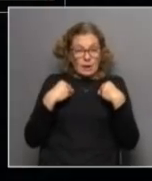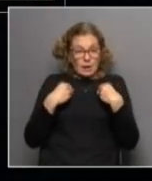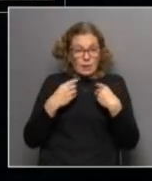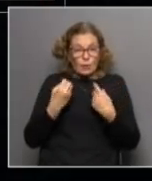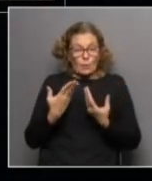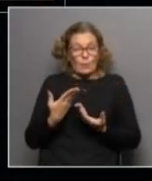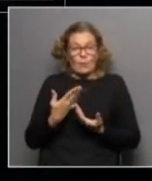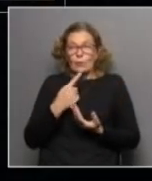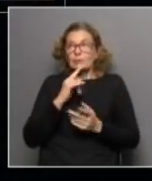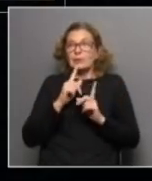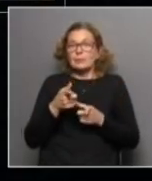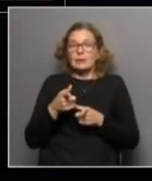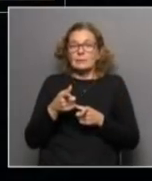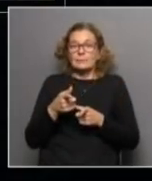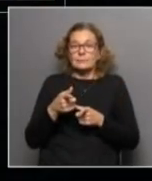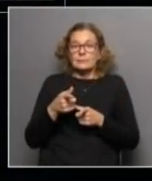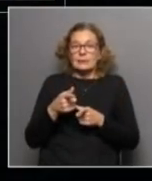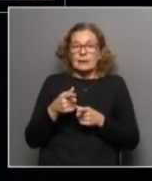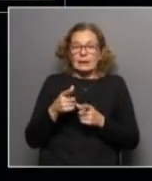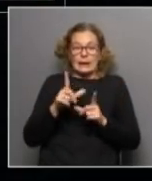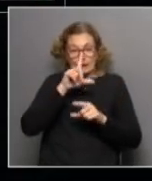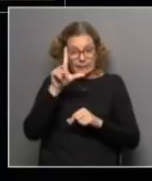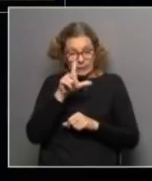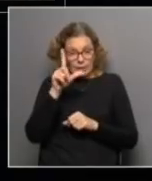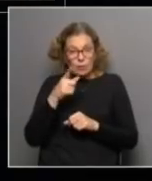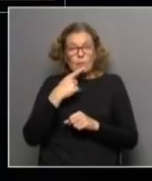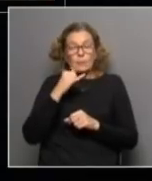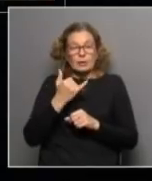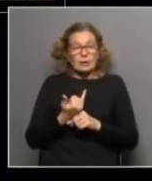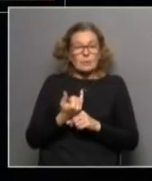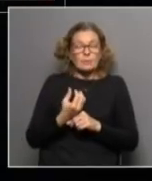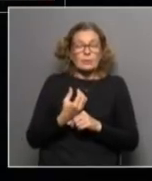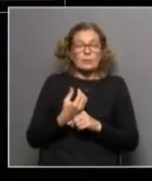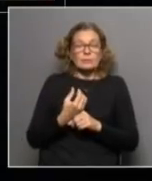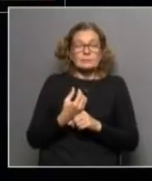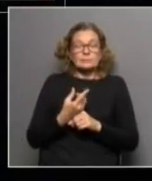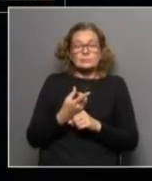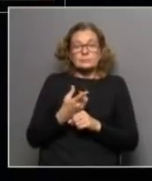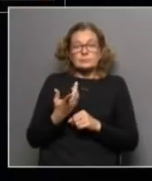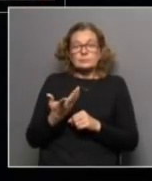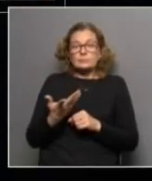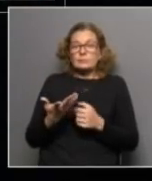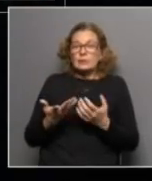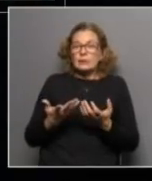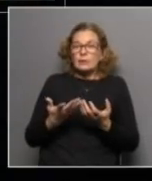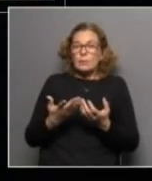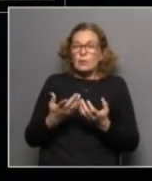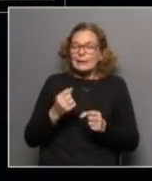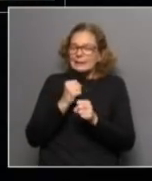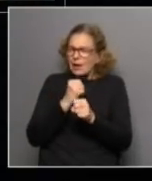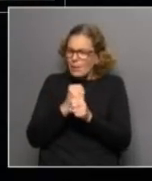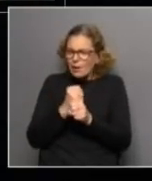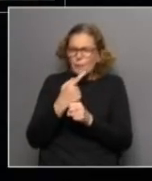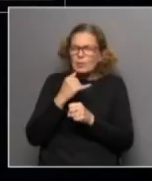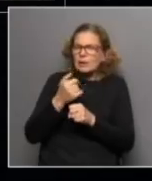¿cómo voy a rendir en la secundaria? ¿cómo voy a qué tipo de empleos voy a